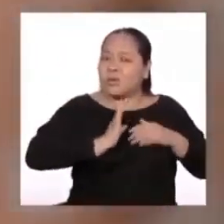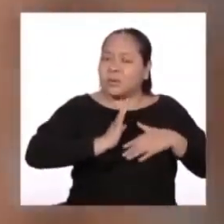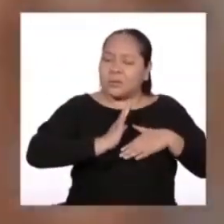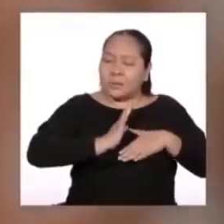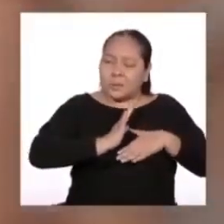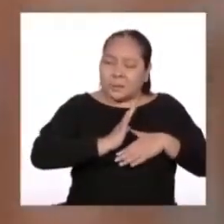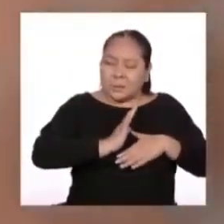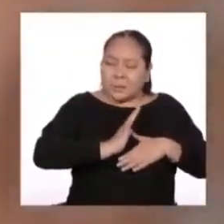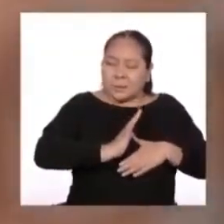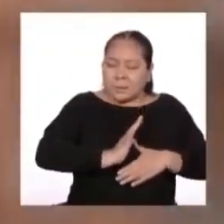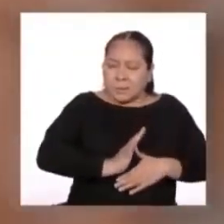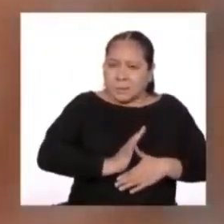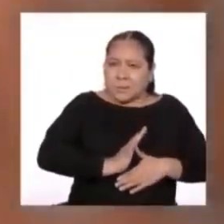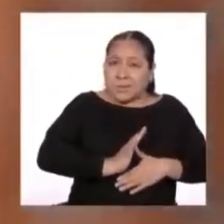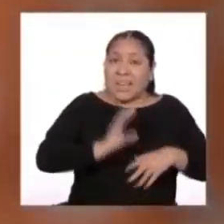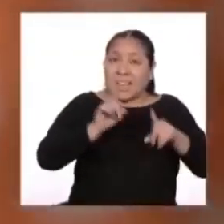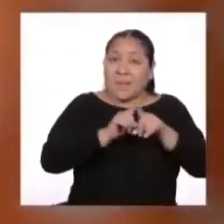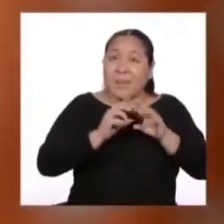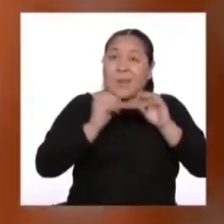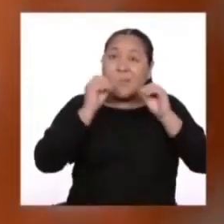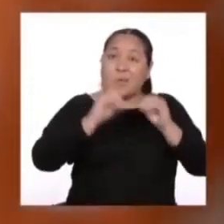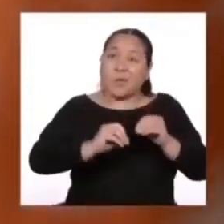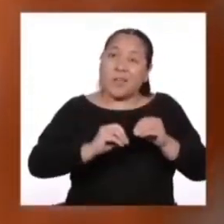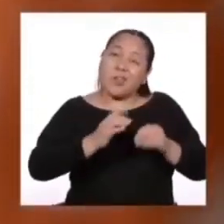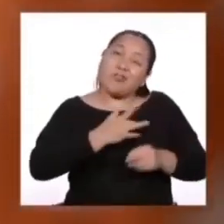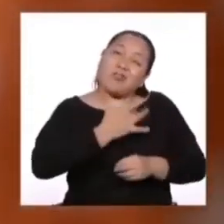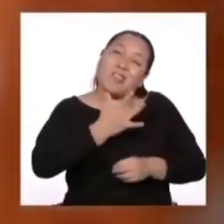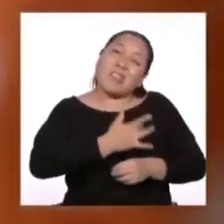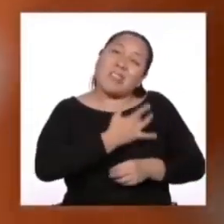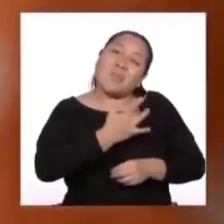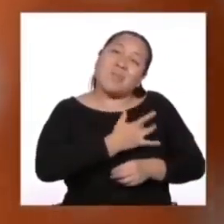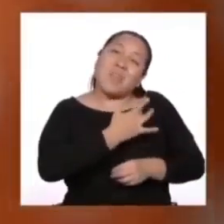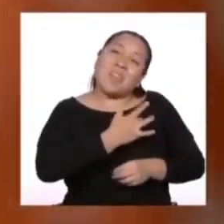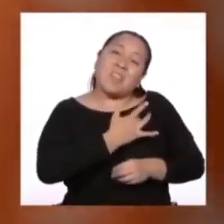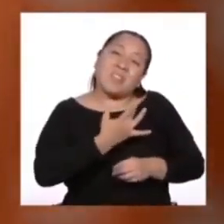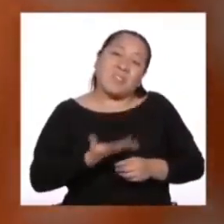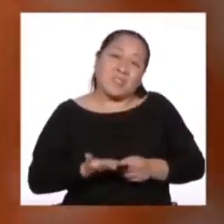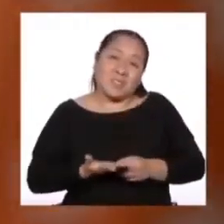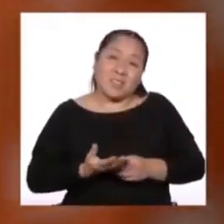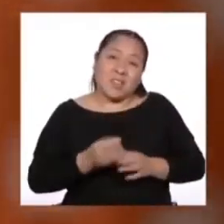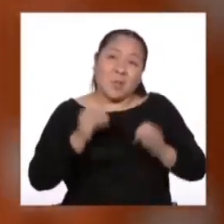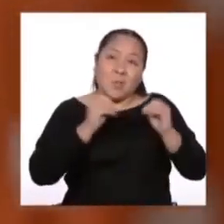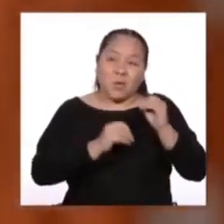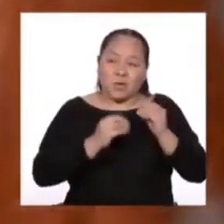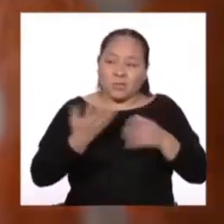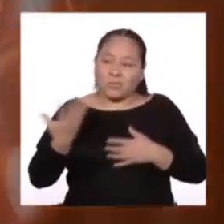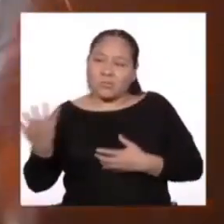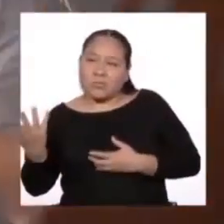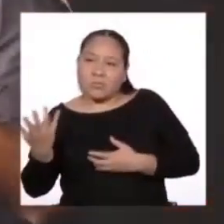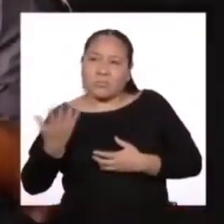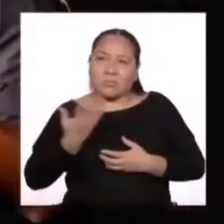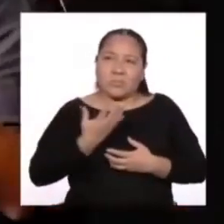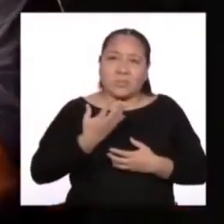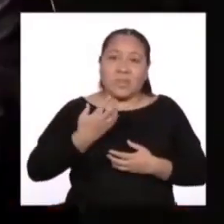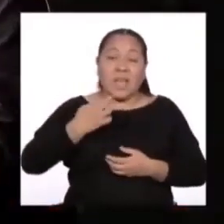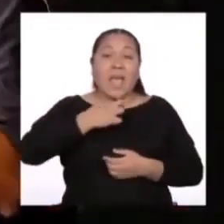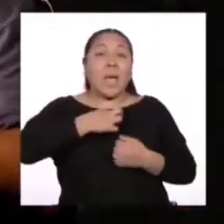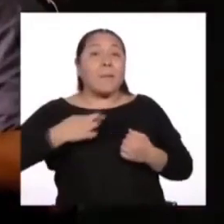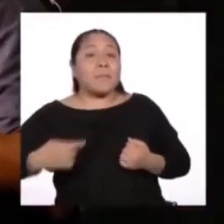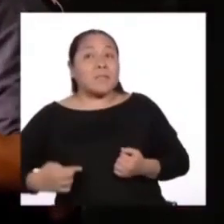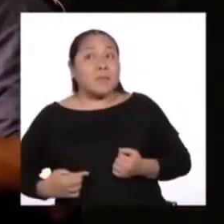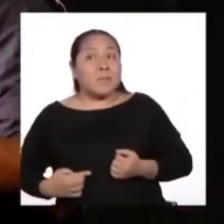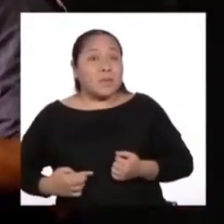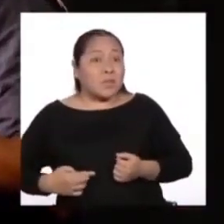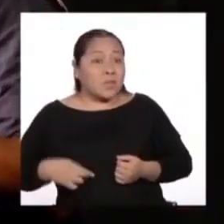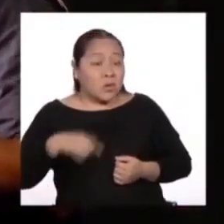de pronto también la humanizan un poco, ¿no? O sea, la ponen de los dos lados y el principito sale